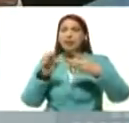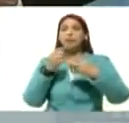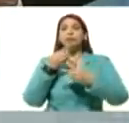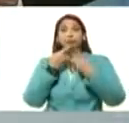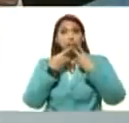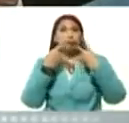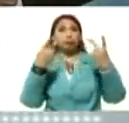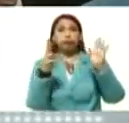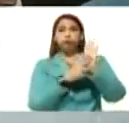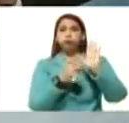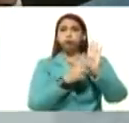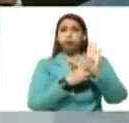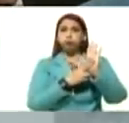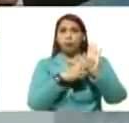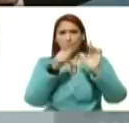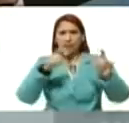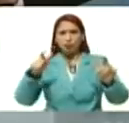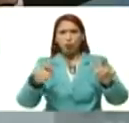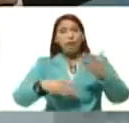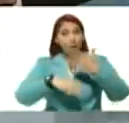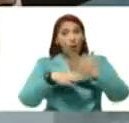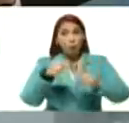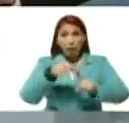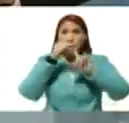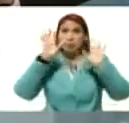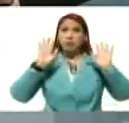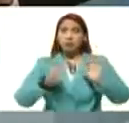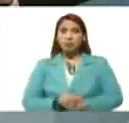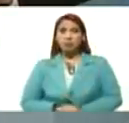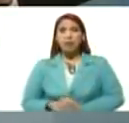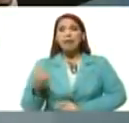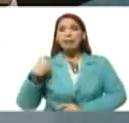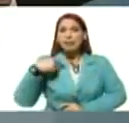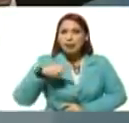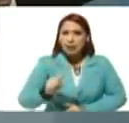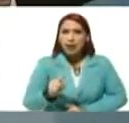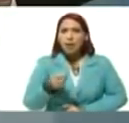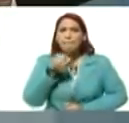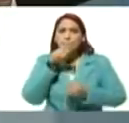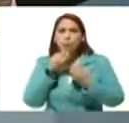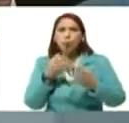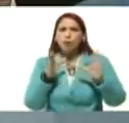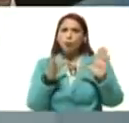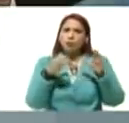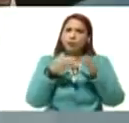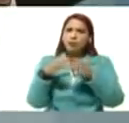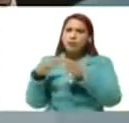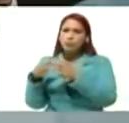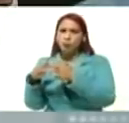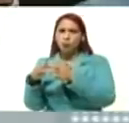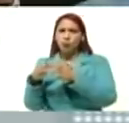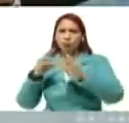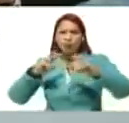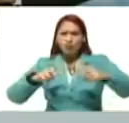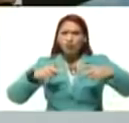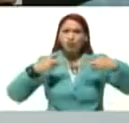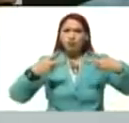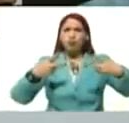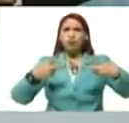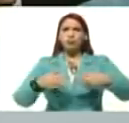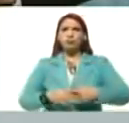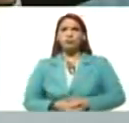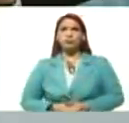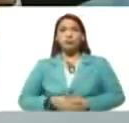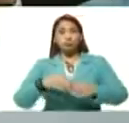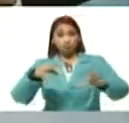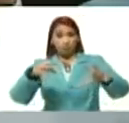la verdad a la gente, vamos a elegir para tener buenos equipos renovados que